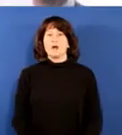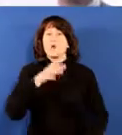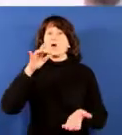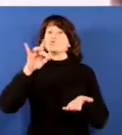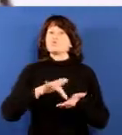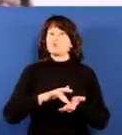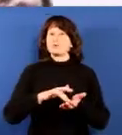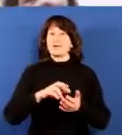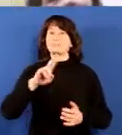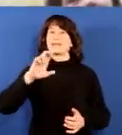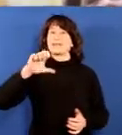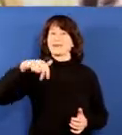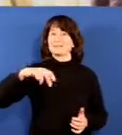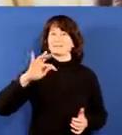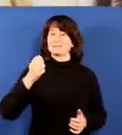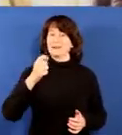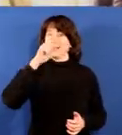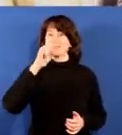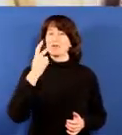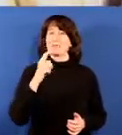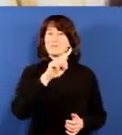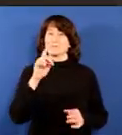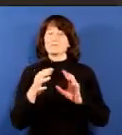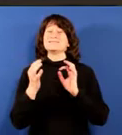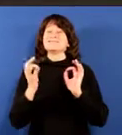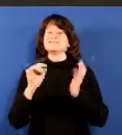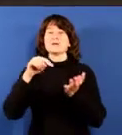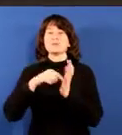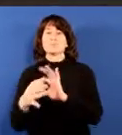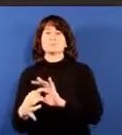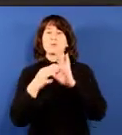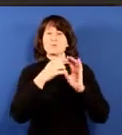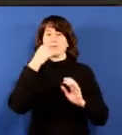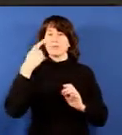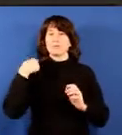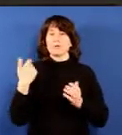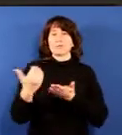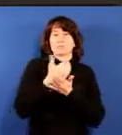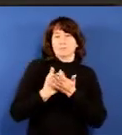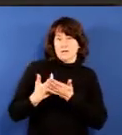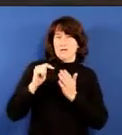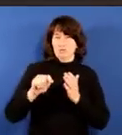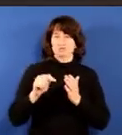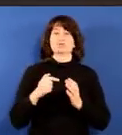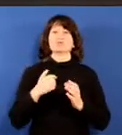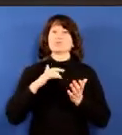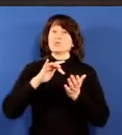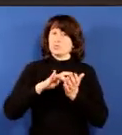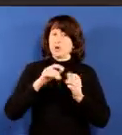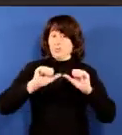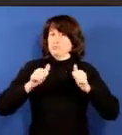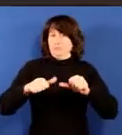José María Iruarrizaga, diputado foral de Hacienda y Finanzas, ha presentado la campaña de la renta correspondiente al ejercicio 2011.